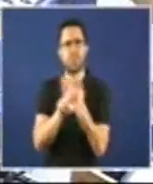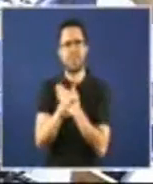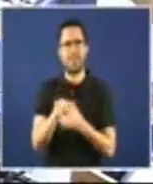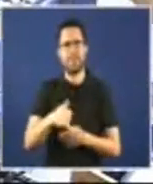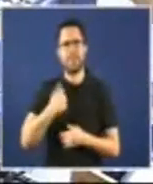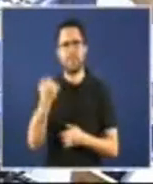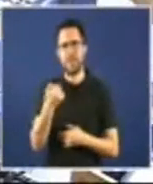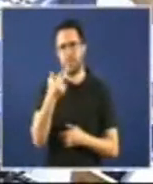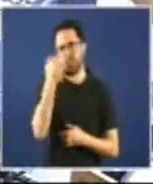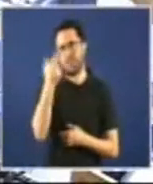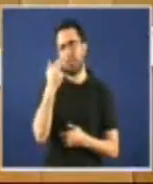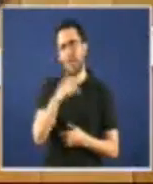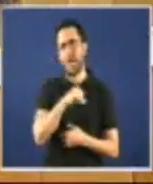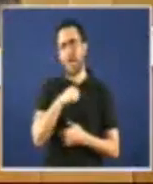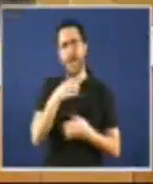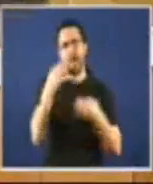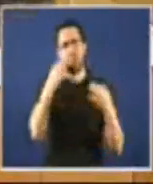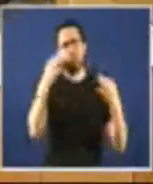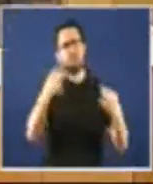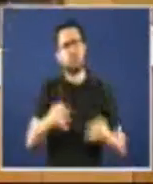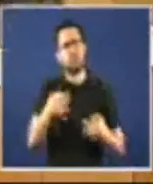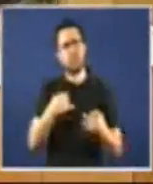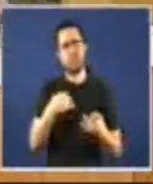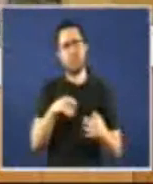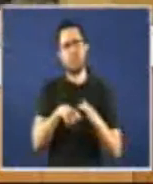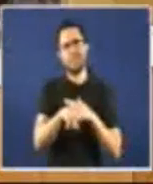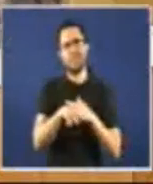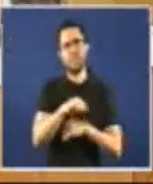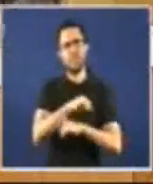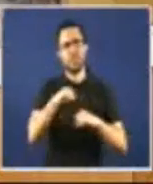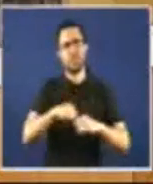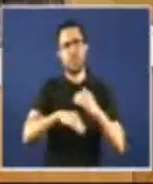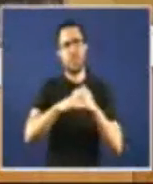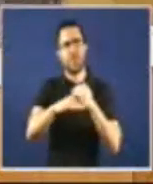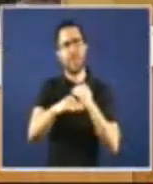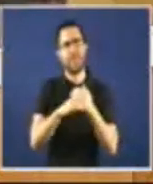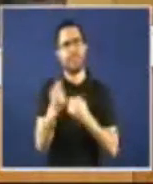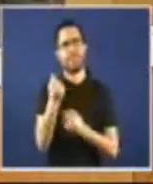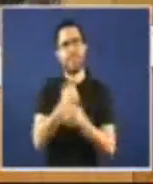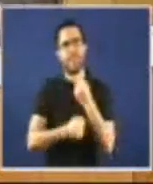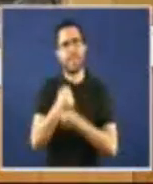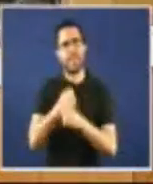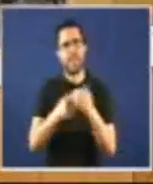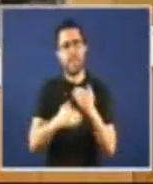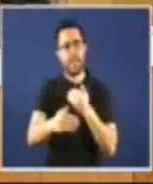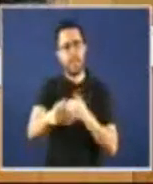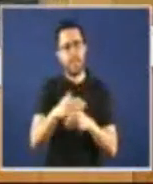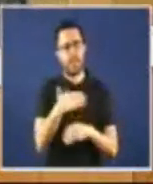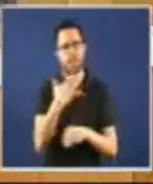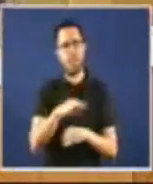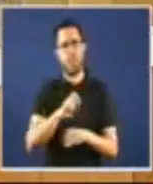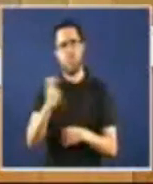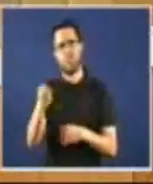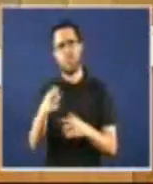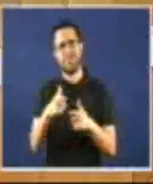auténtica situación financeira da comunidade autónoma galega o concepto de solvencia financeira a longo prazo requiere ter en conta estoutras dimensións que vimos despor